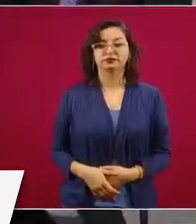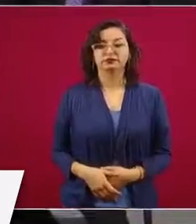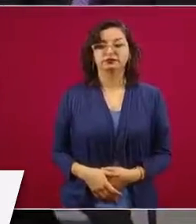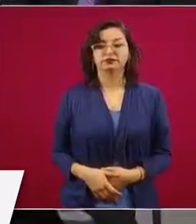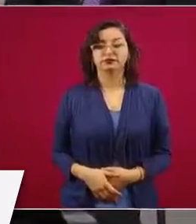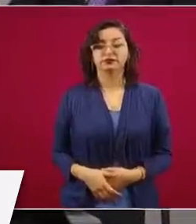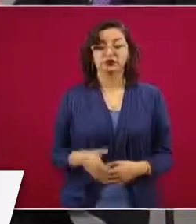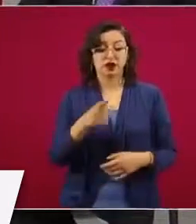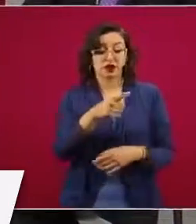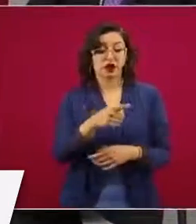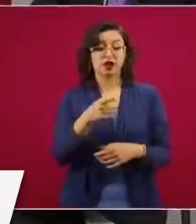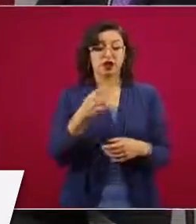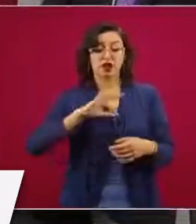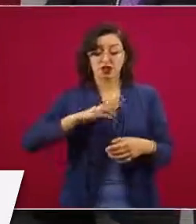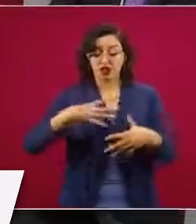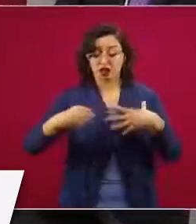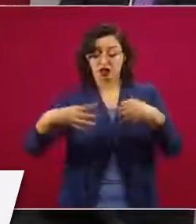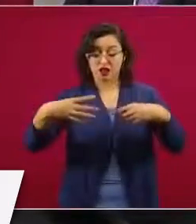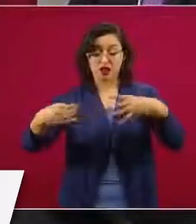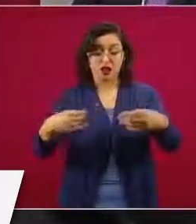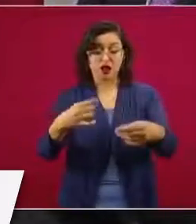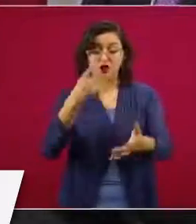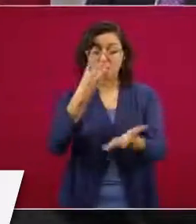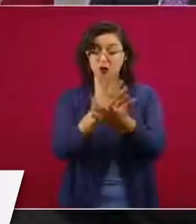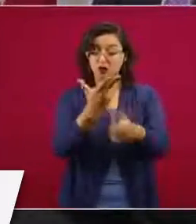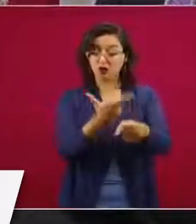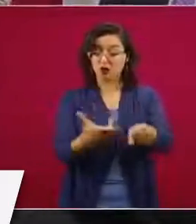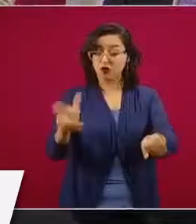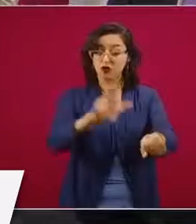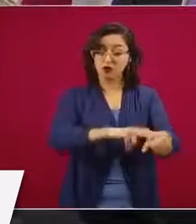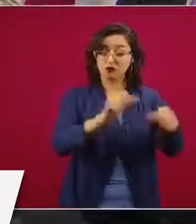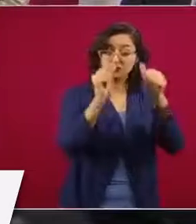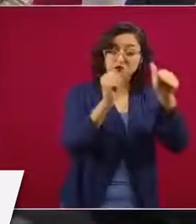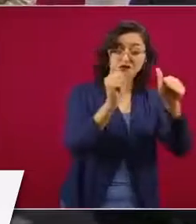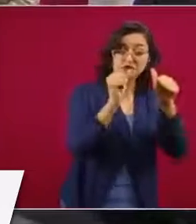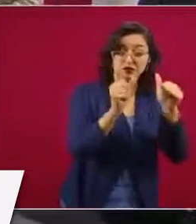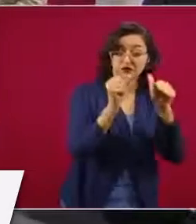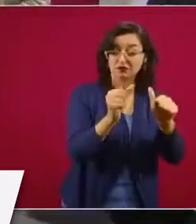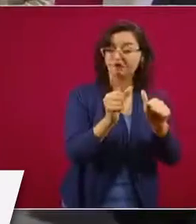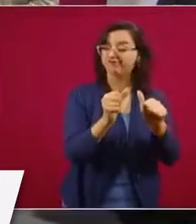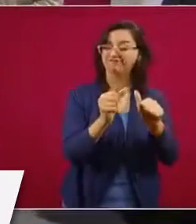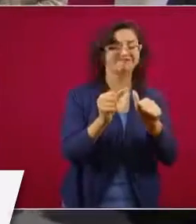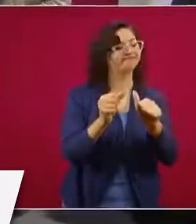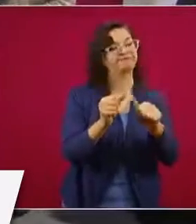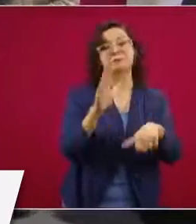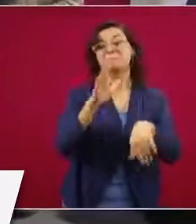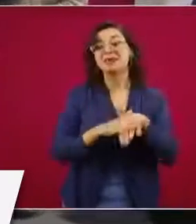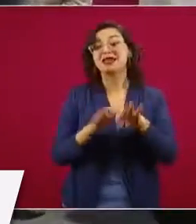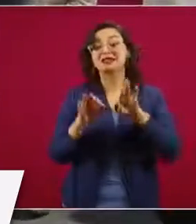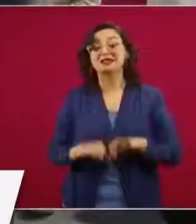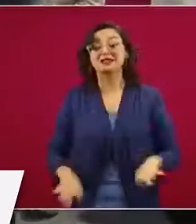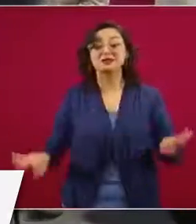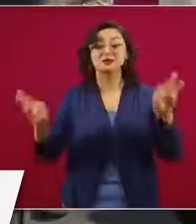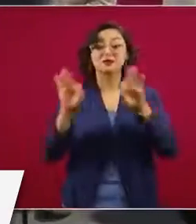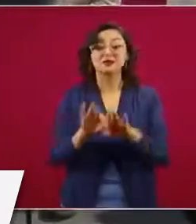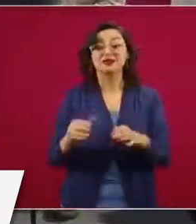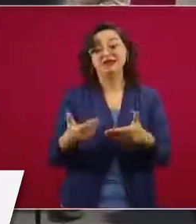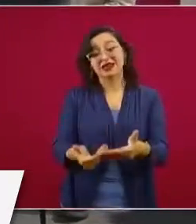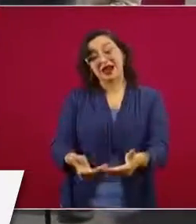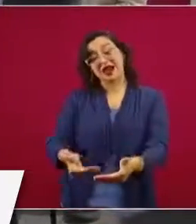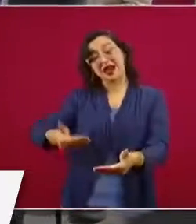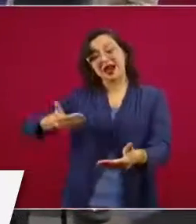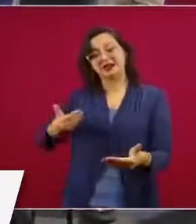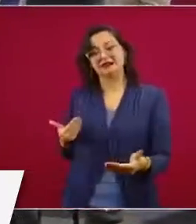epidemia sólo en los hospitales, sino que lo fundamental era